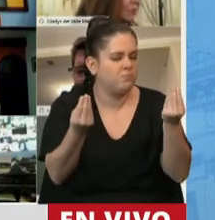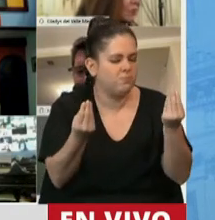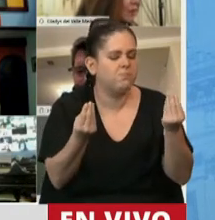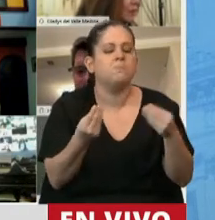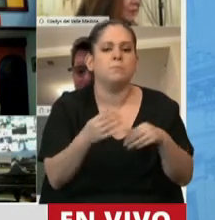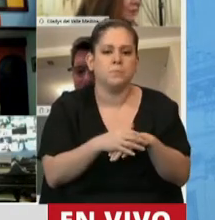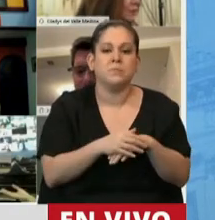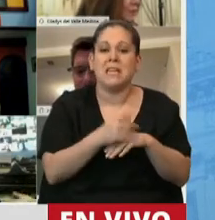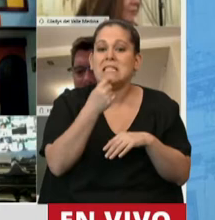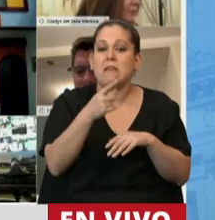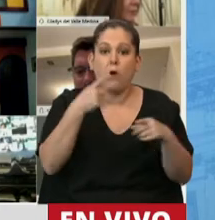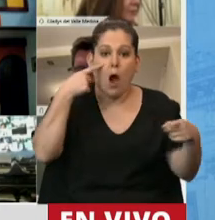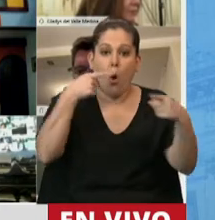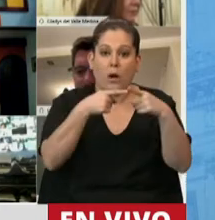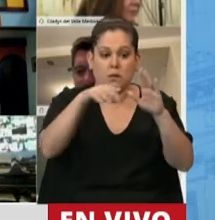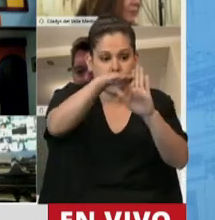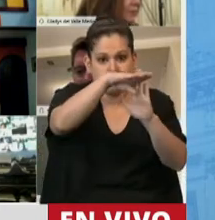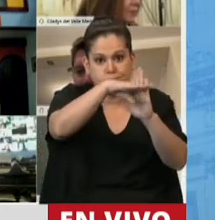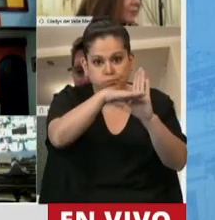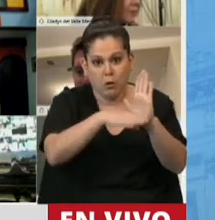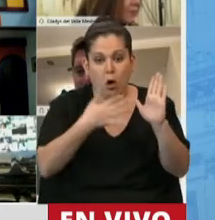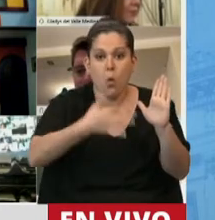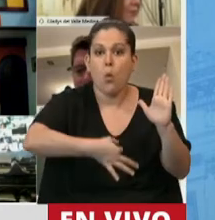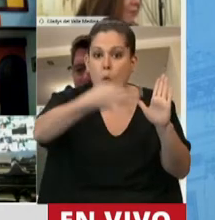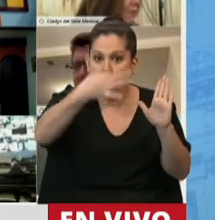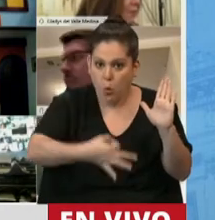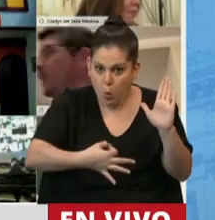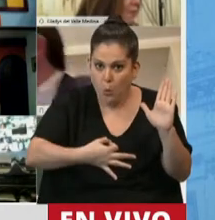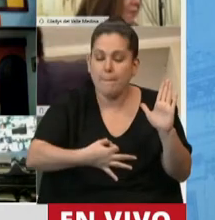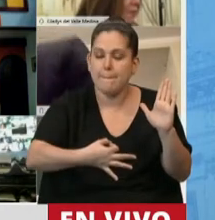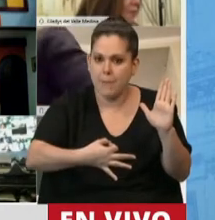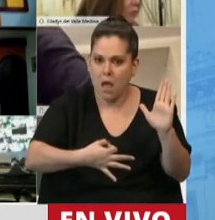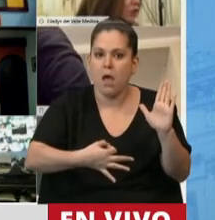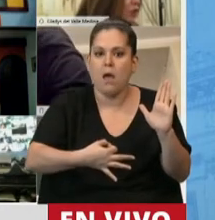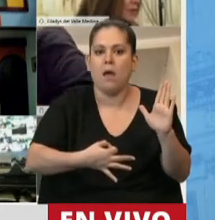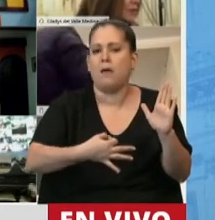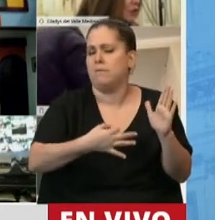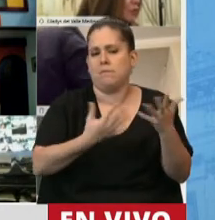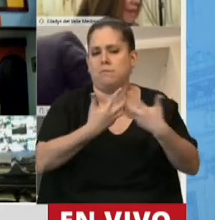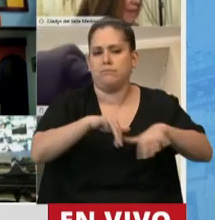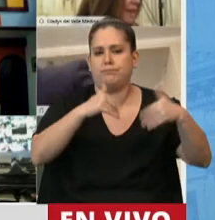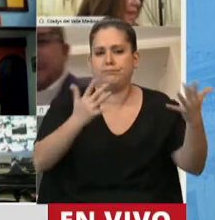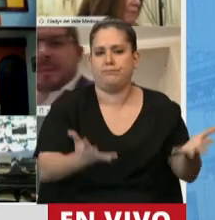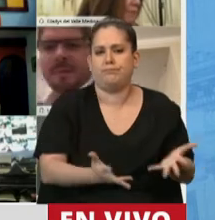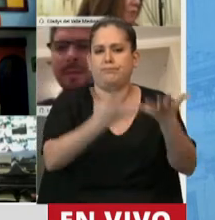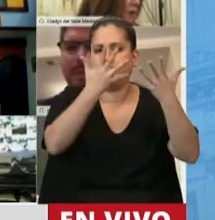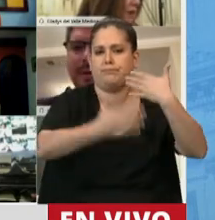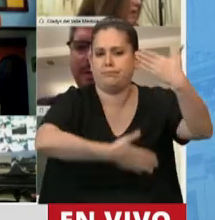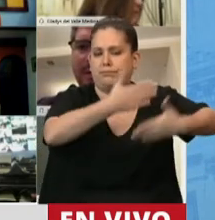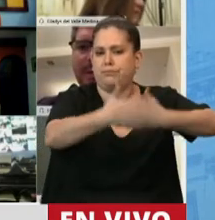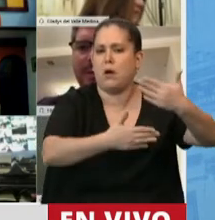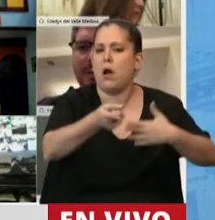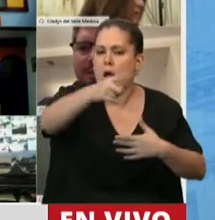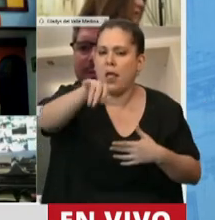Si se punten los objetivos que se buscan en la ley, si se punten los objetivos, se paga sola. Este es el primer punto. Hay que entender cómo